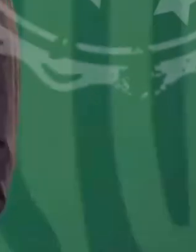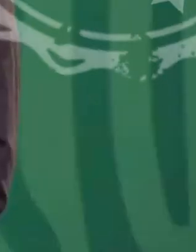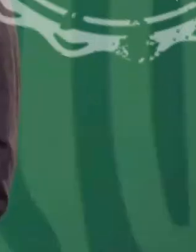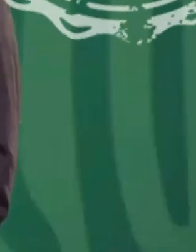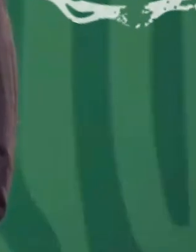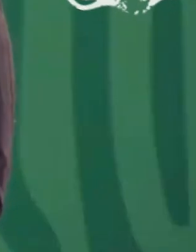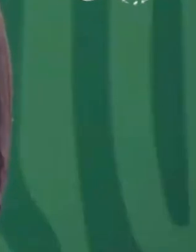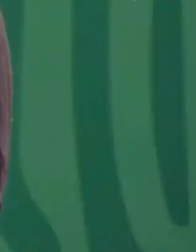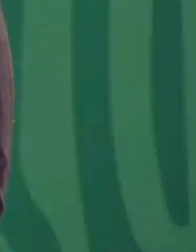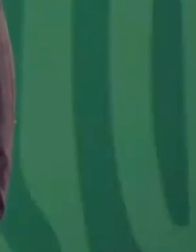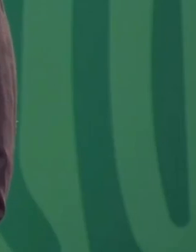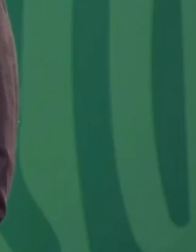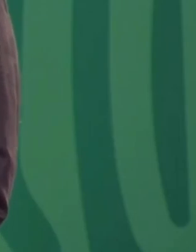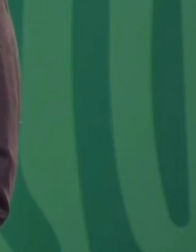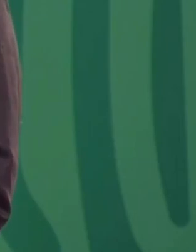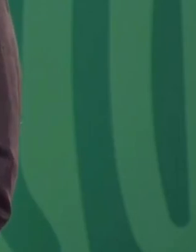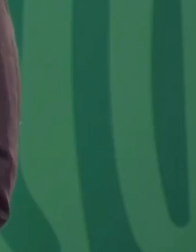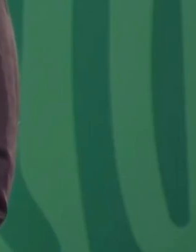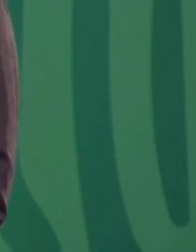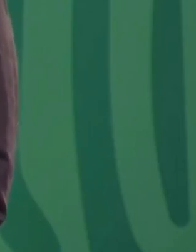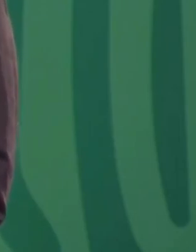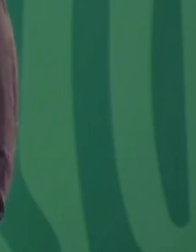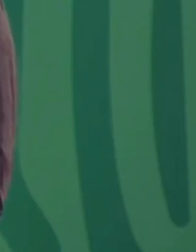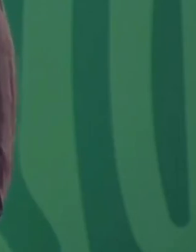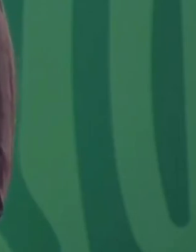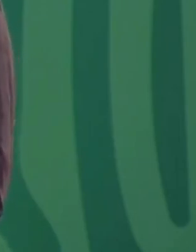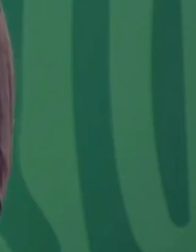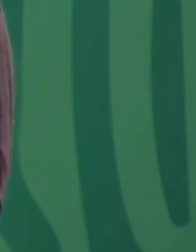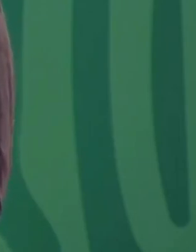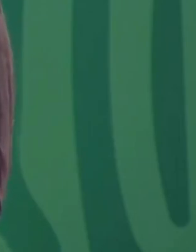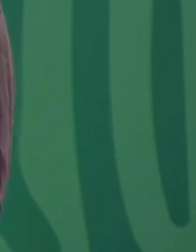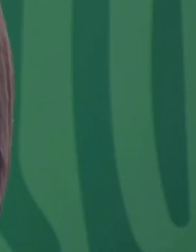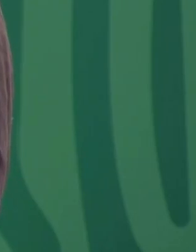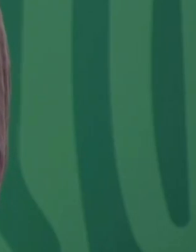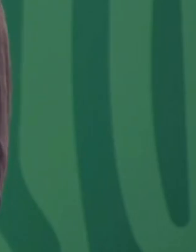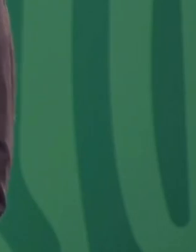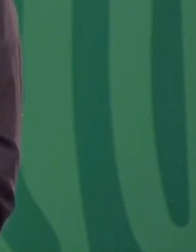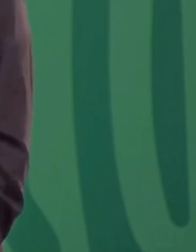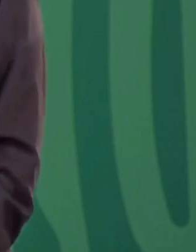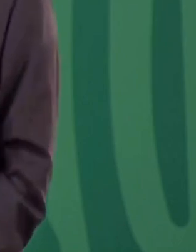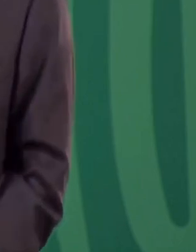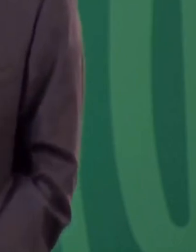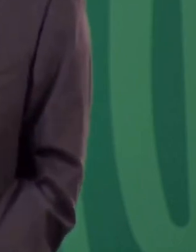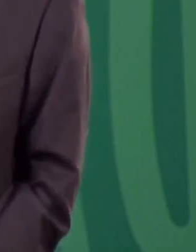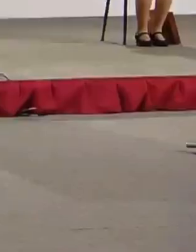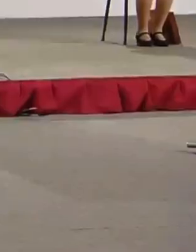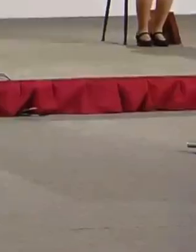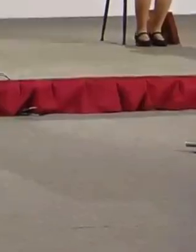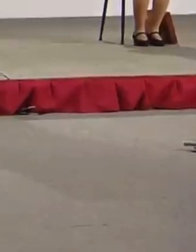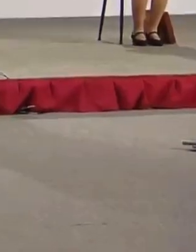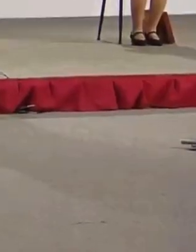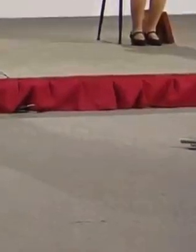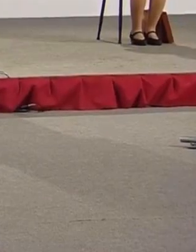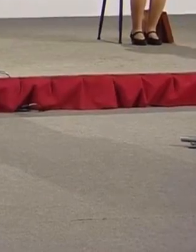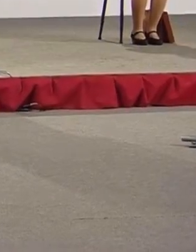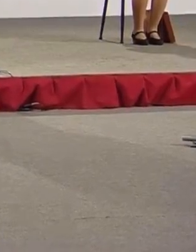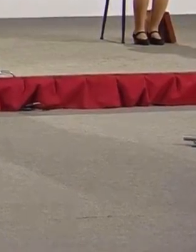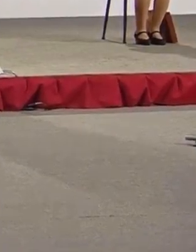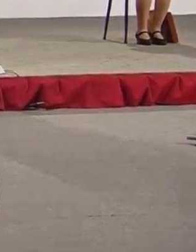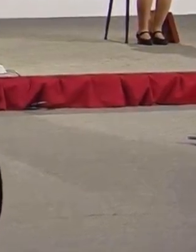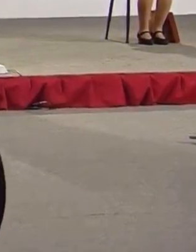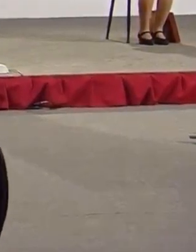Nosotros no podemos juzgar, no somos jueces, sí tenemos el derecho de manifestarnos, pero no decir